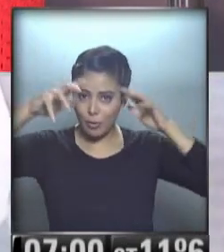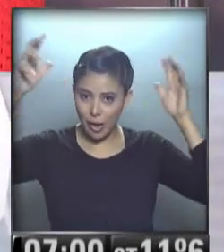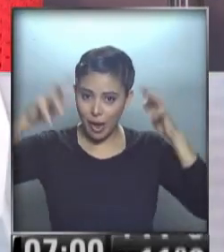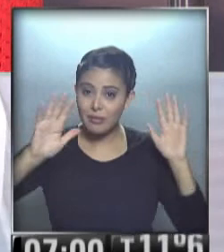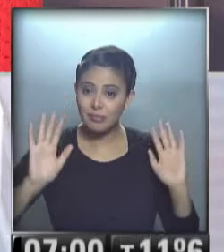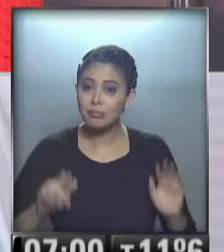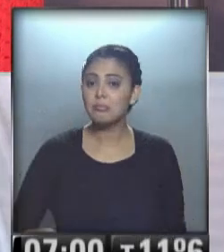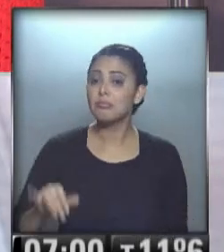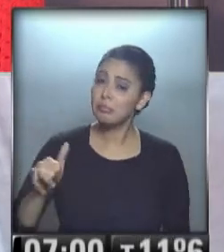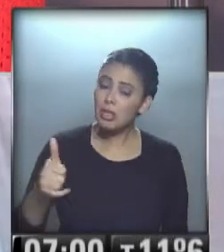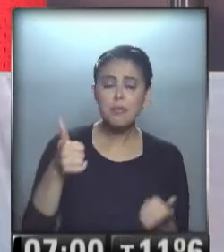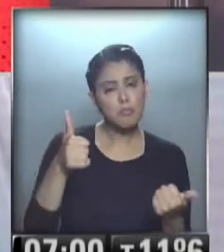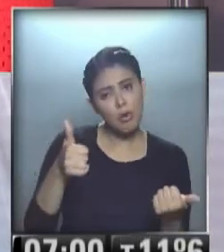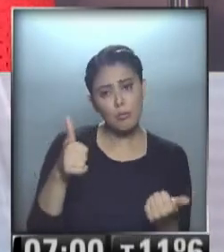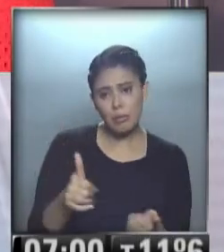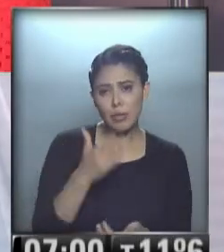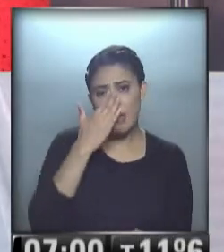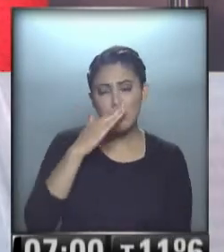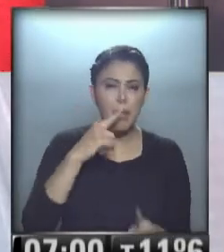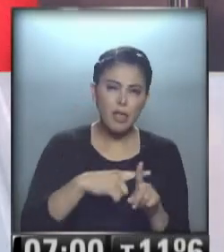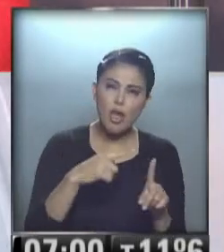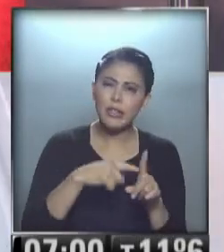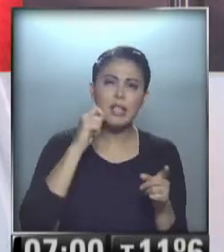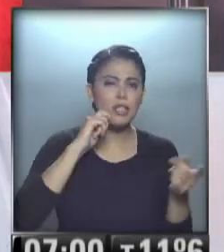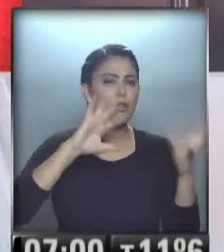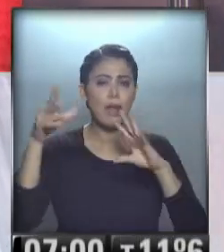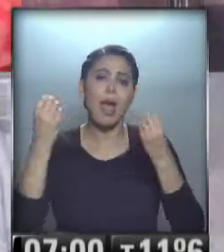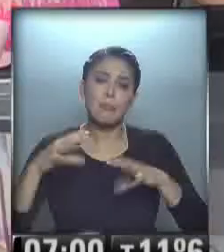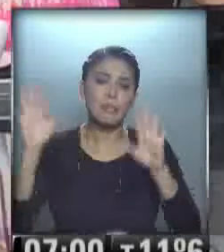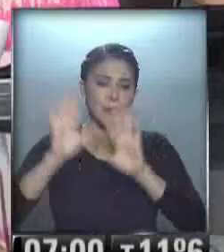¿cómo mal tiempo? Claro, muy buena idea. Después del mediodía, que se nubla el arbolito. Muy bien.